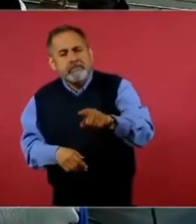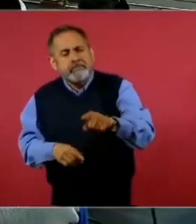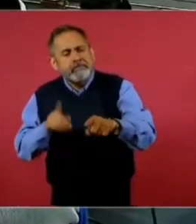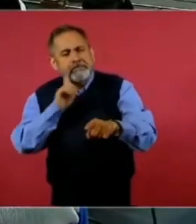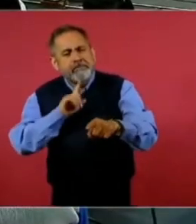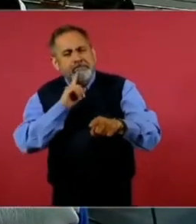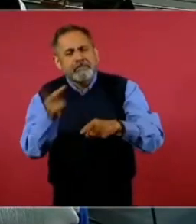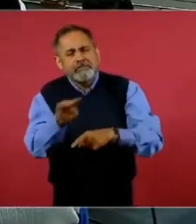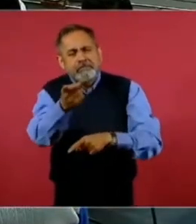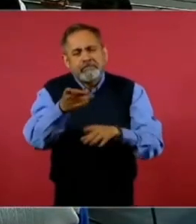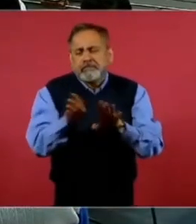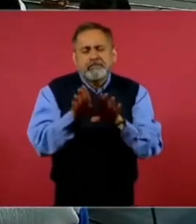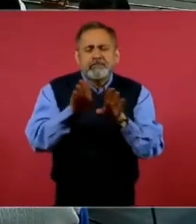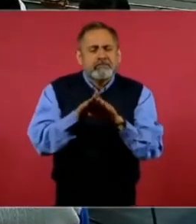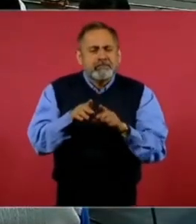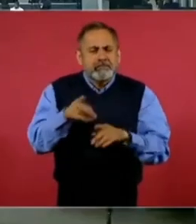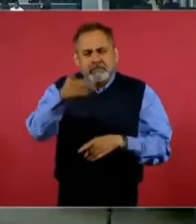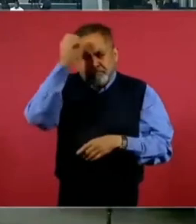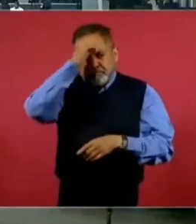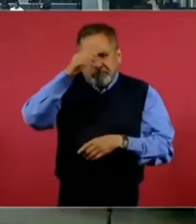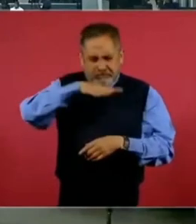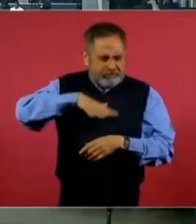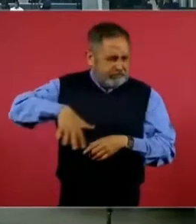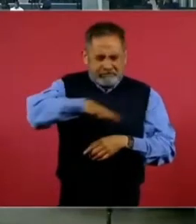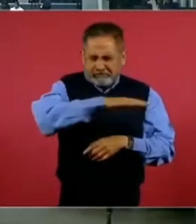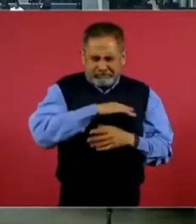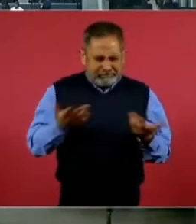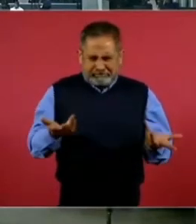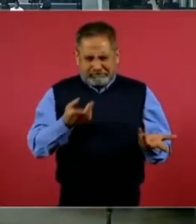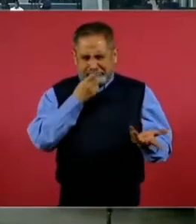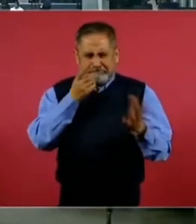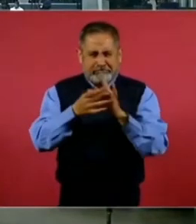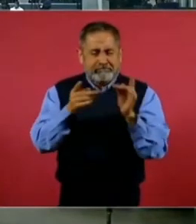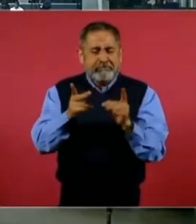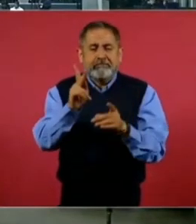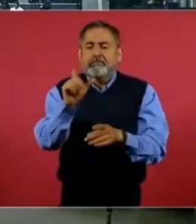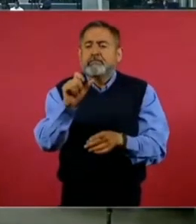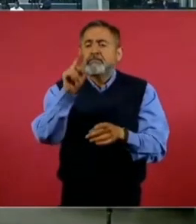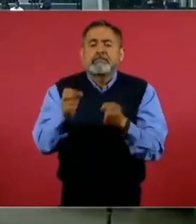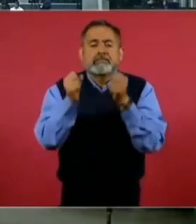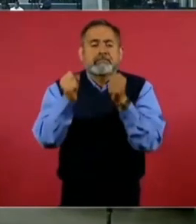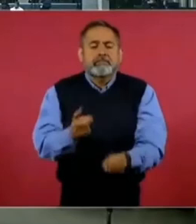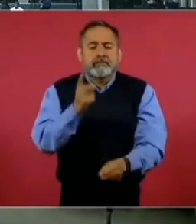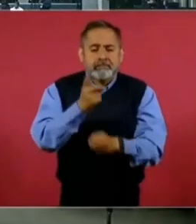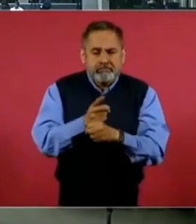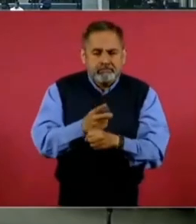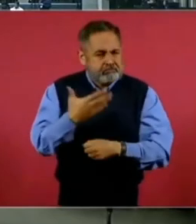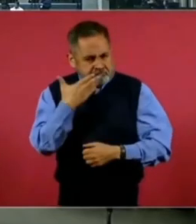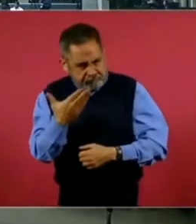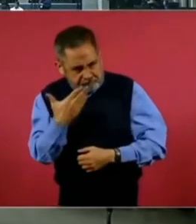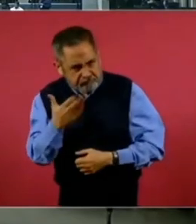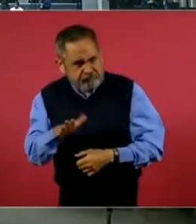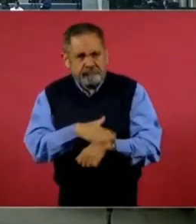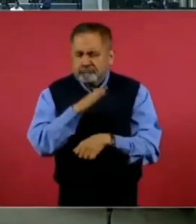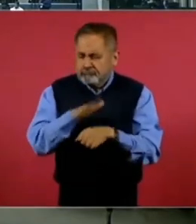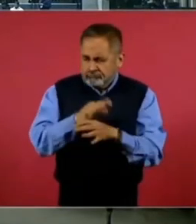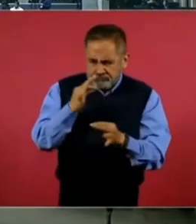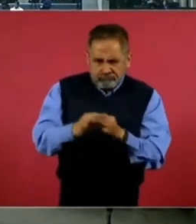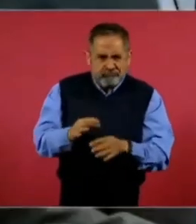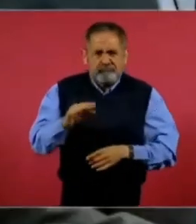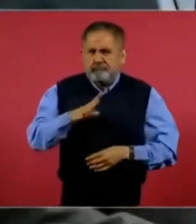cuanto a esta situación? Se ha manejado mucho que la estrategia de seguridad es buena, que no